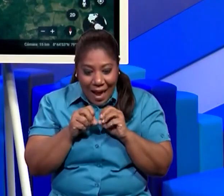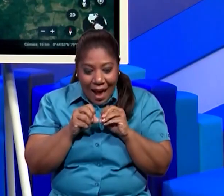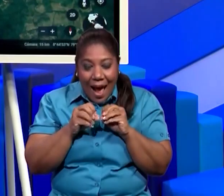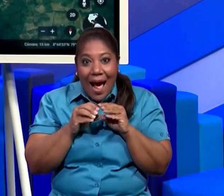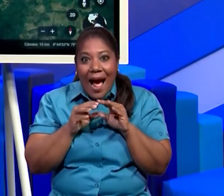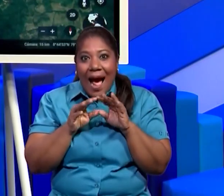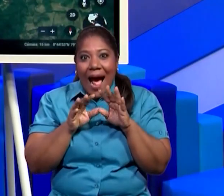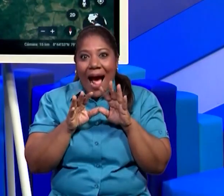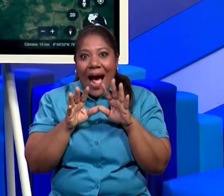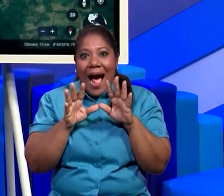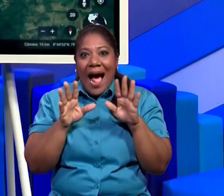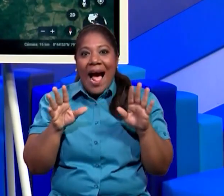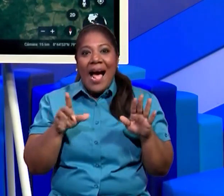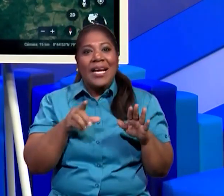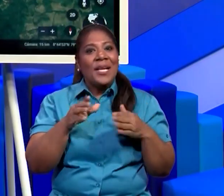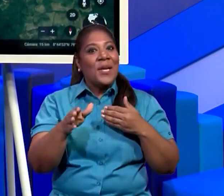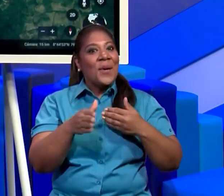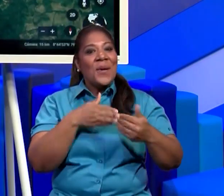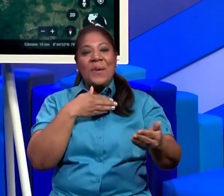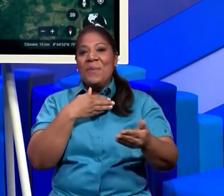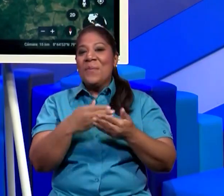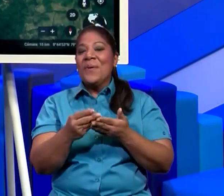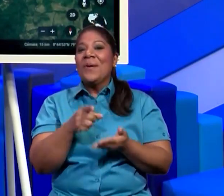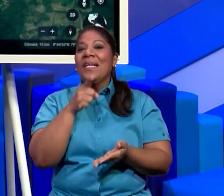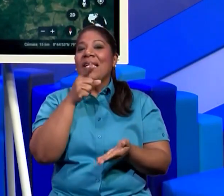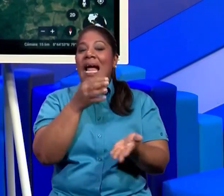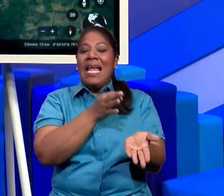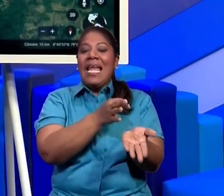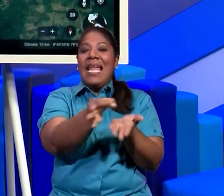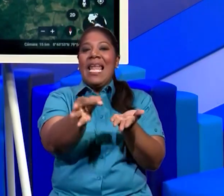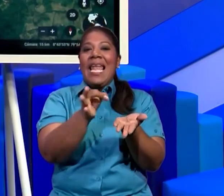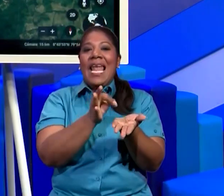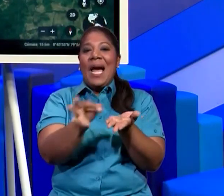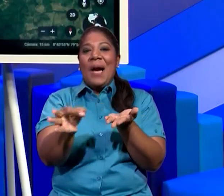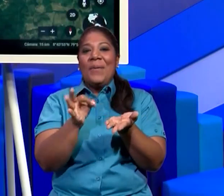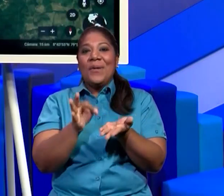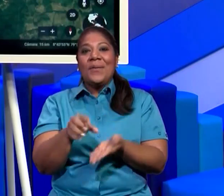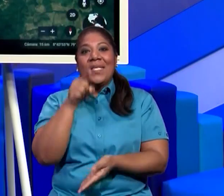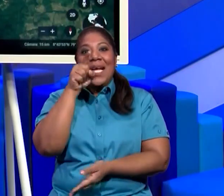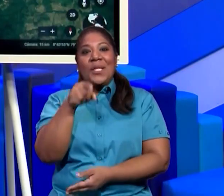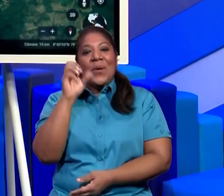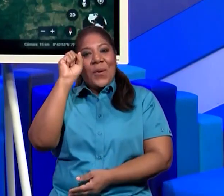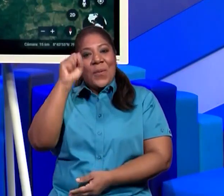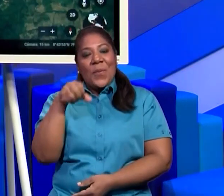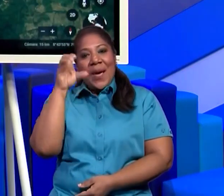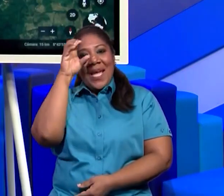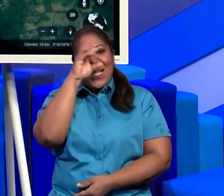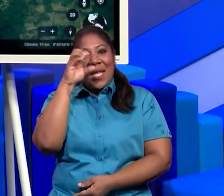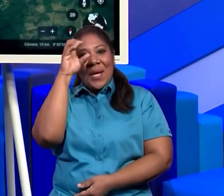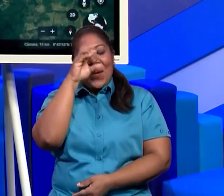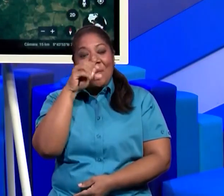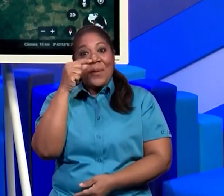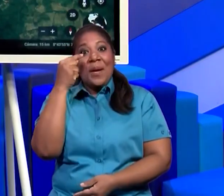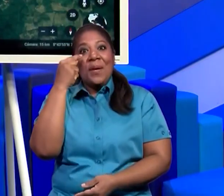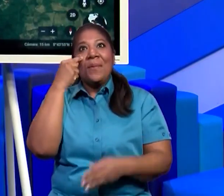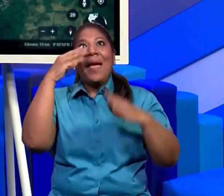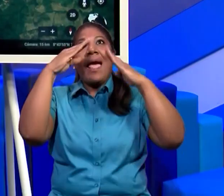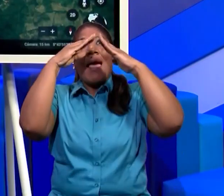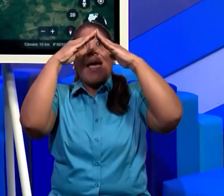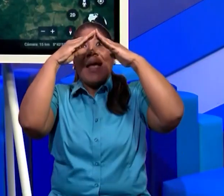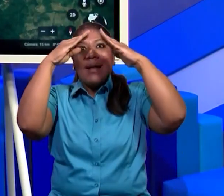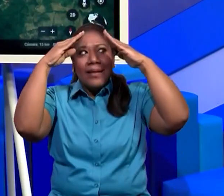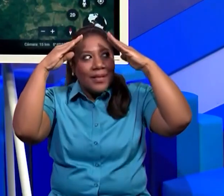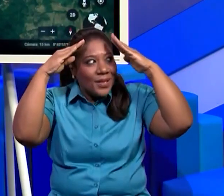puedes hacer si estás en Chiriquía, en Bocas del Toro, en Herrera, en Los Santos. Y puedes llegar hasta el techo de tu